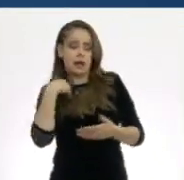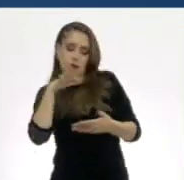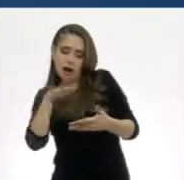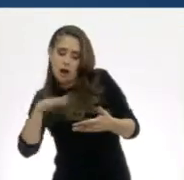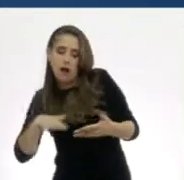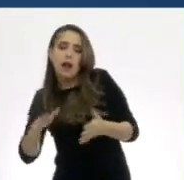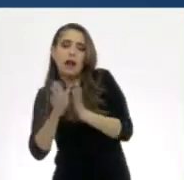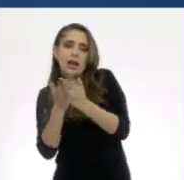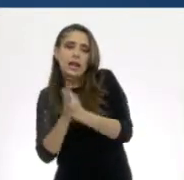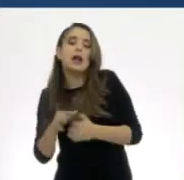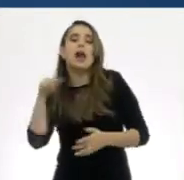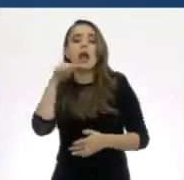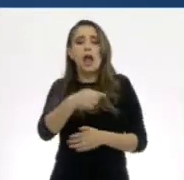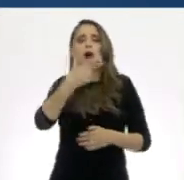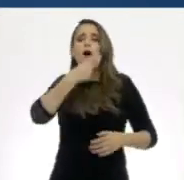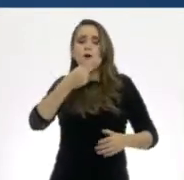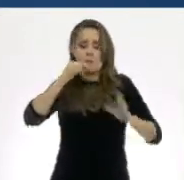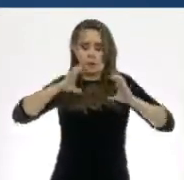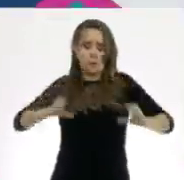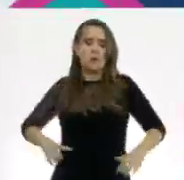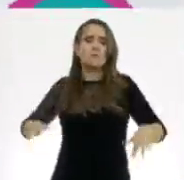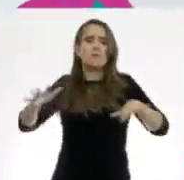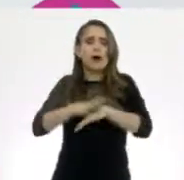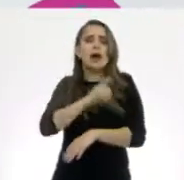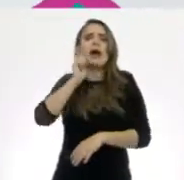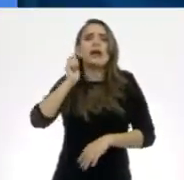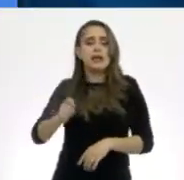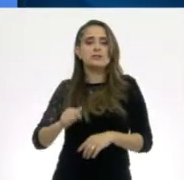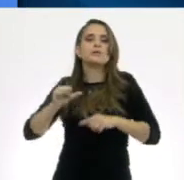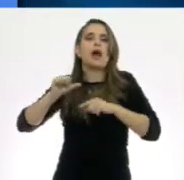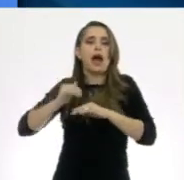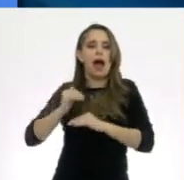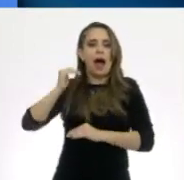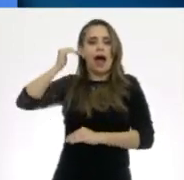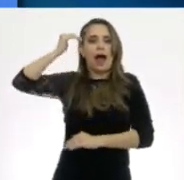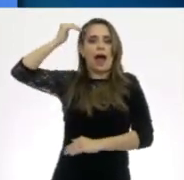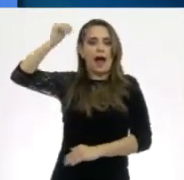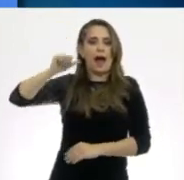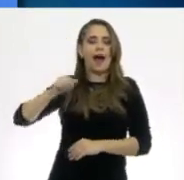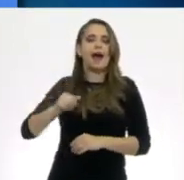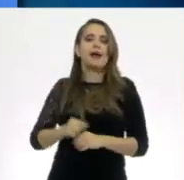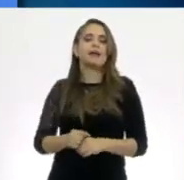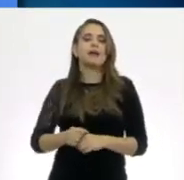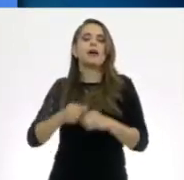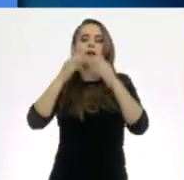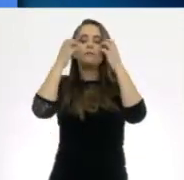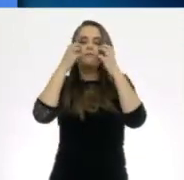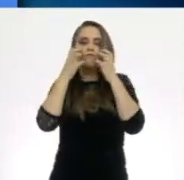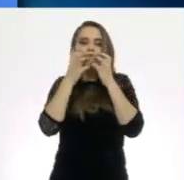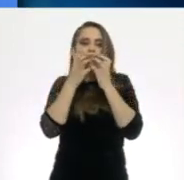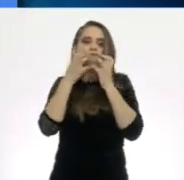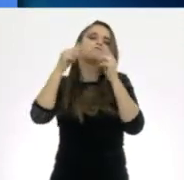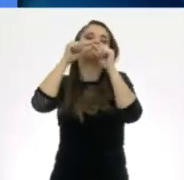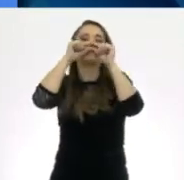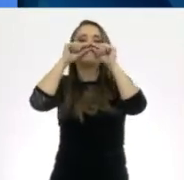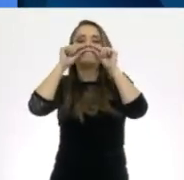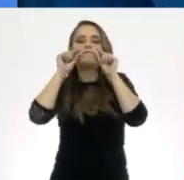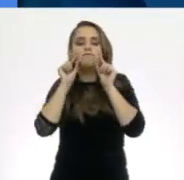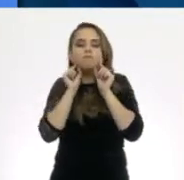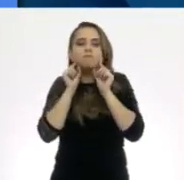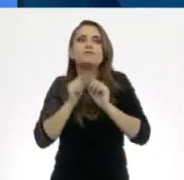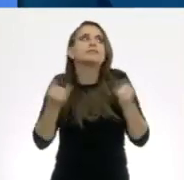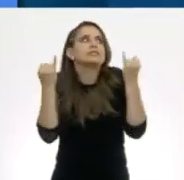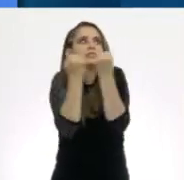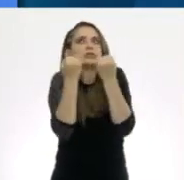algunos cambios son aumento de estatura, les crece barba y bigote. ¡Ay,